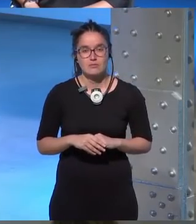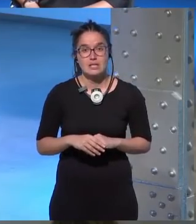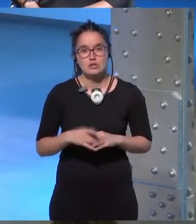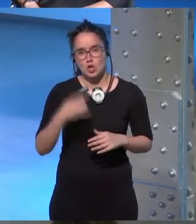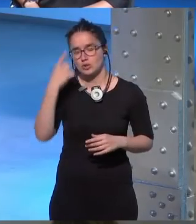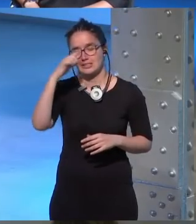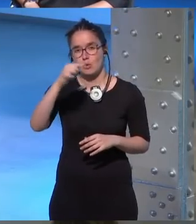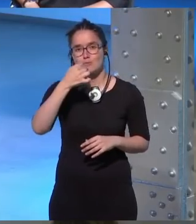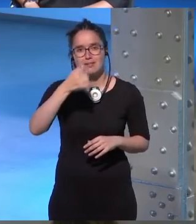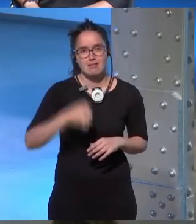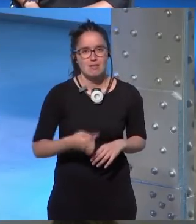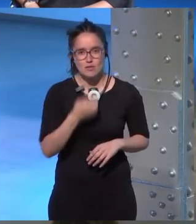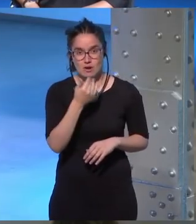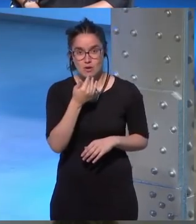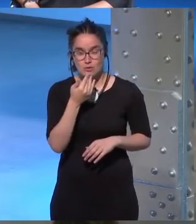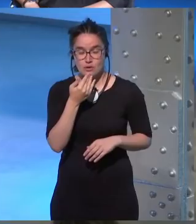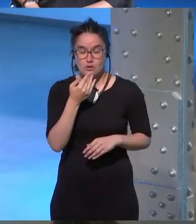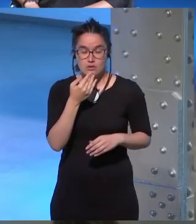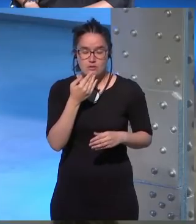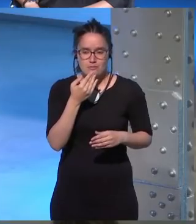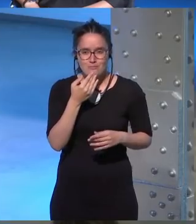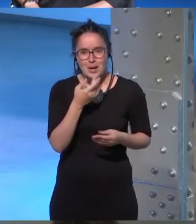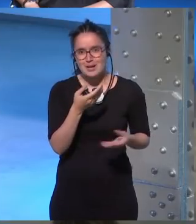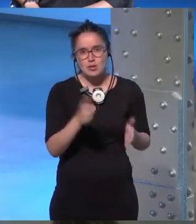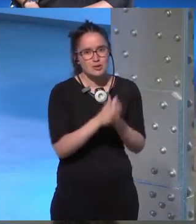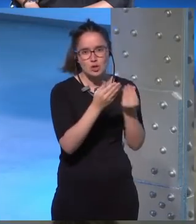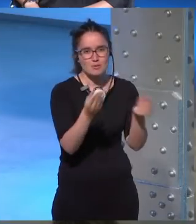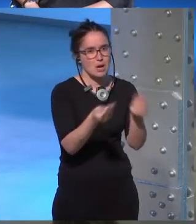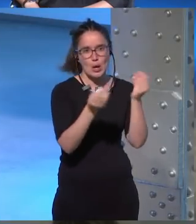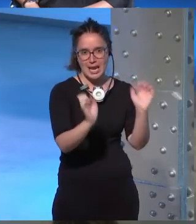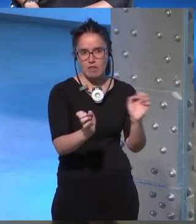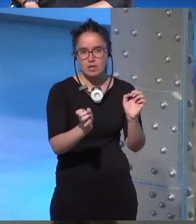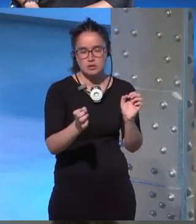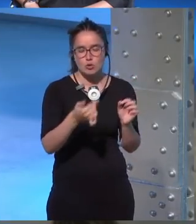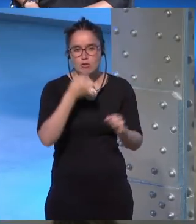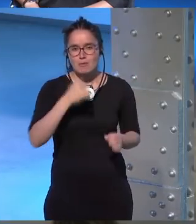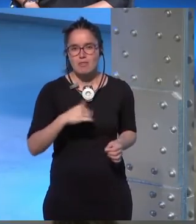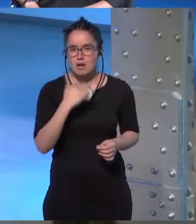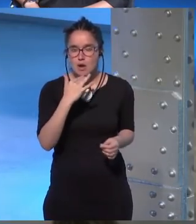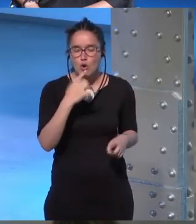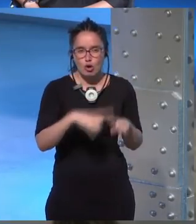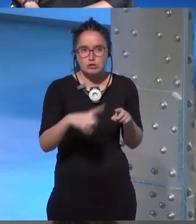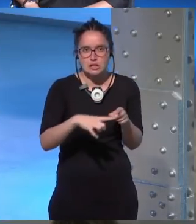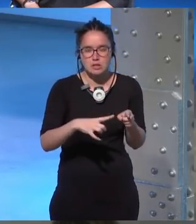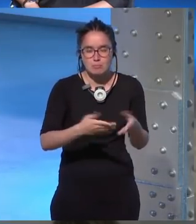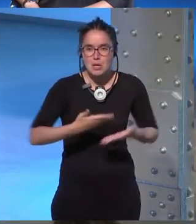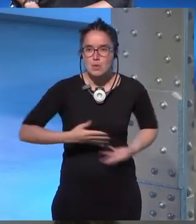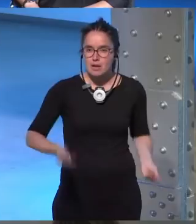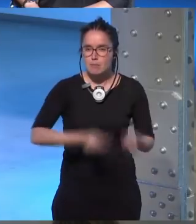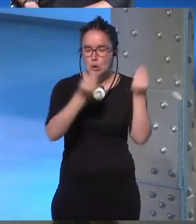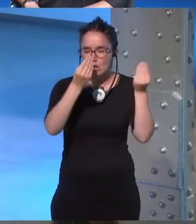sé cuando me están diciendo algo que no va a mejorar la obra y también creo que soy consciente de cuando me dicen cosas que se le pueden mejorar